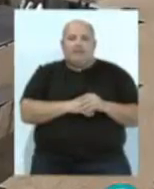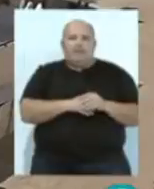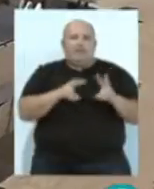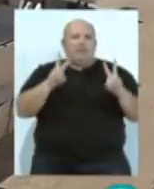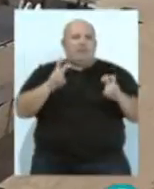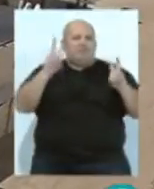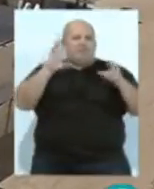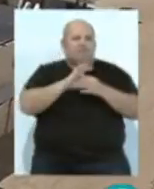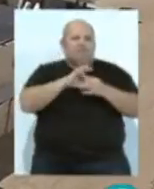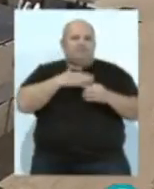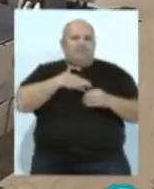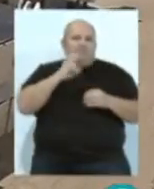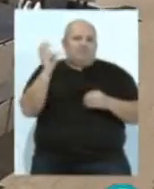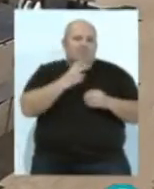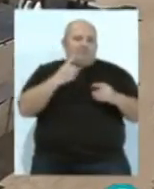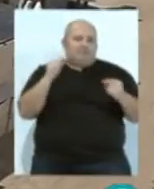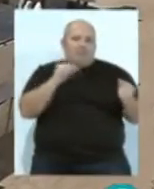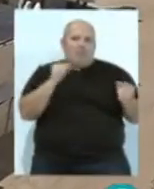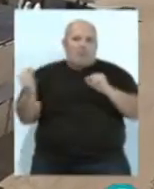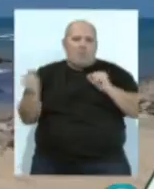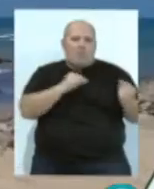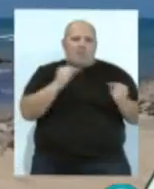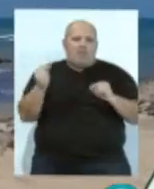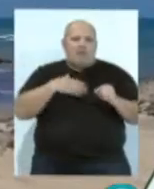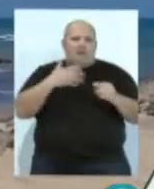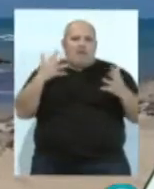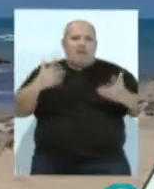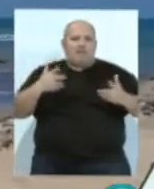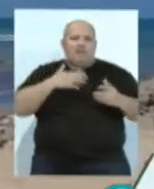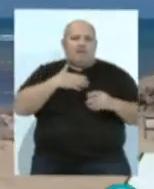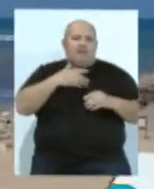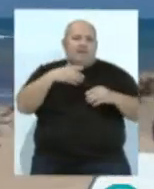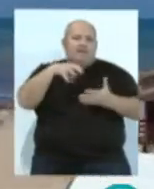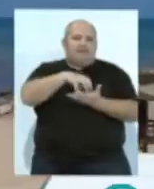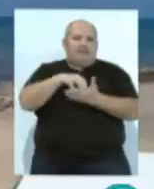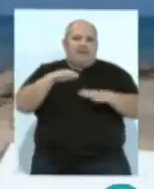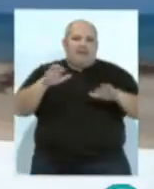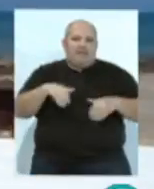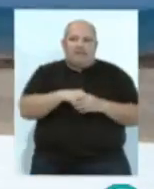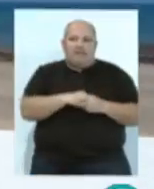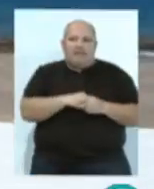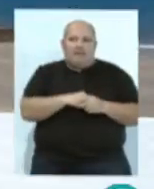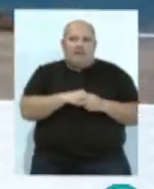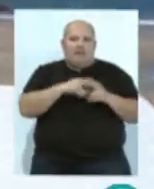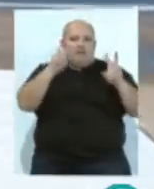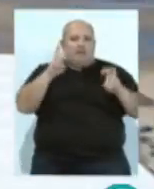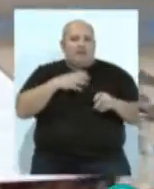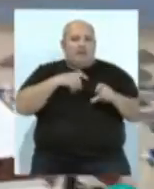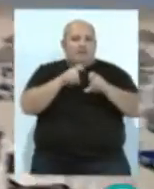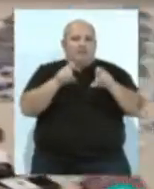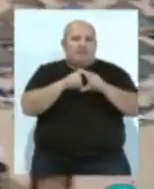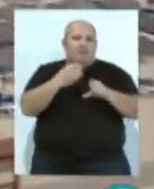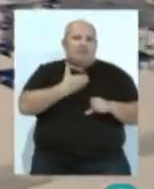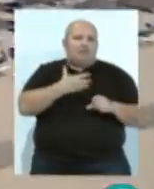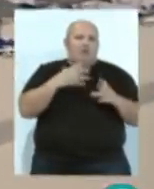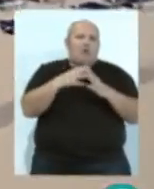Nuevo capítulo en el cruce de declaraciones sobre la situación administrativa de los chiringuitos de playa en Cádiz. En esta ocasión, empresarios y